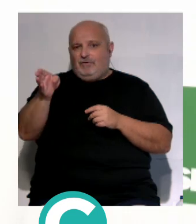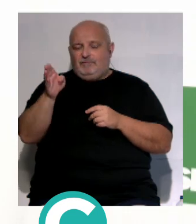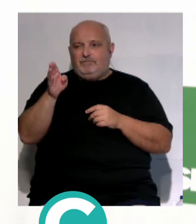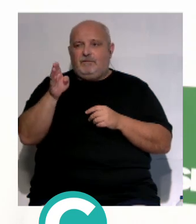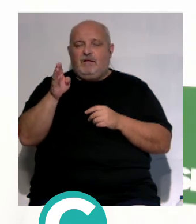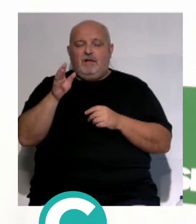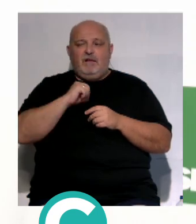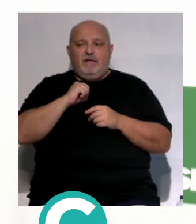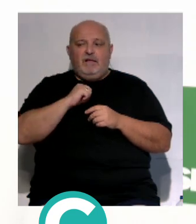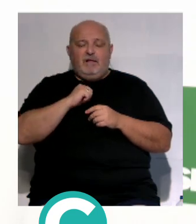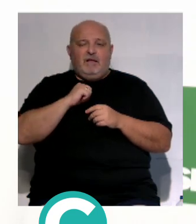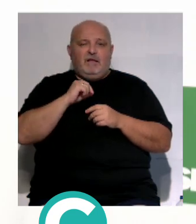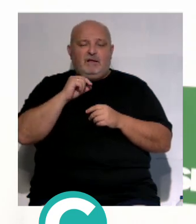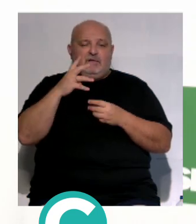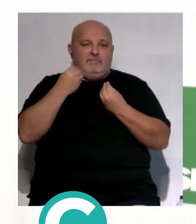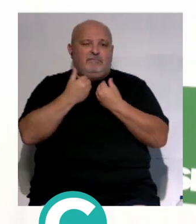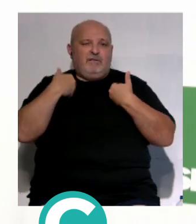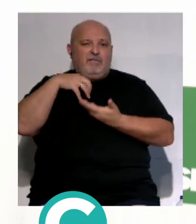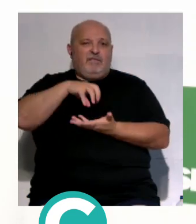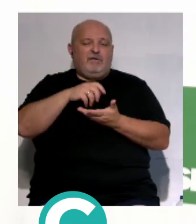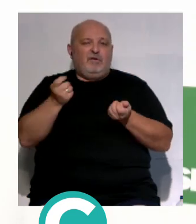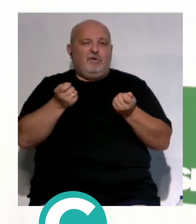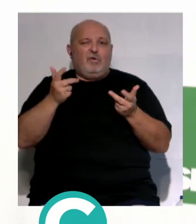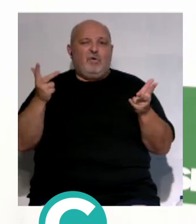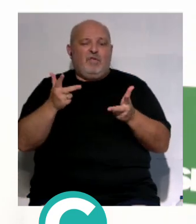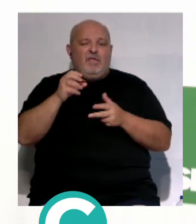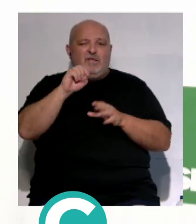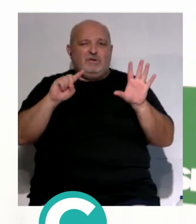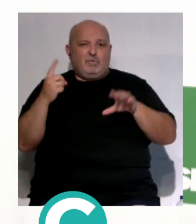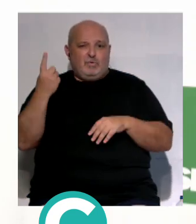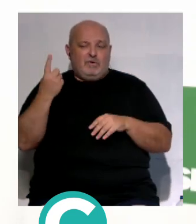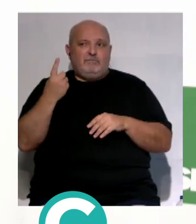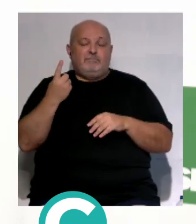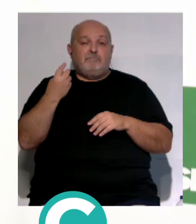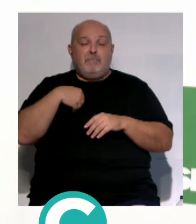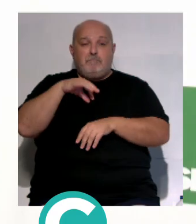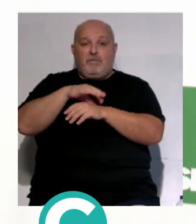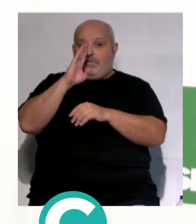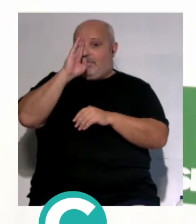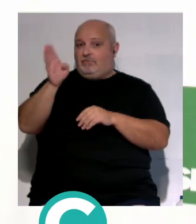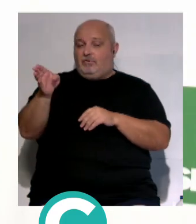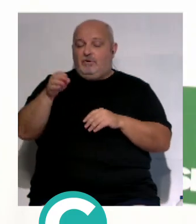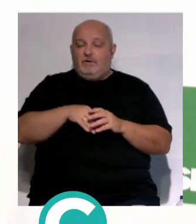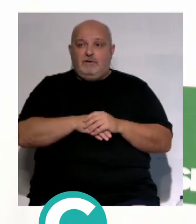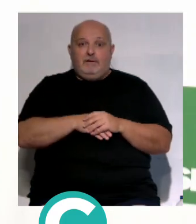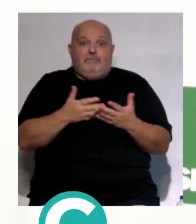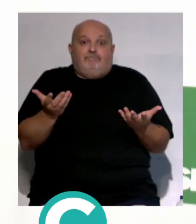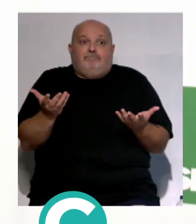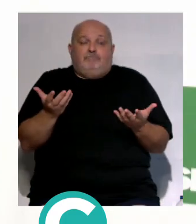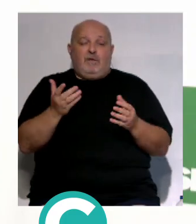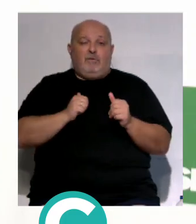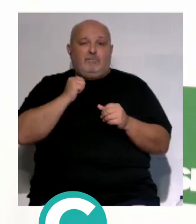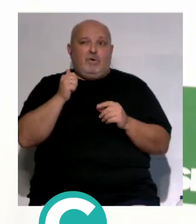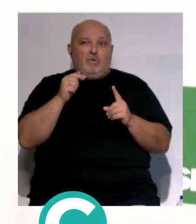que tiene hilo directo con el centro coordinador de urgencias y emergencias, el 061, con el médico, pero muchas veces se ven